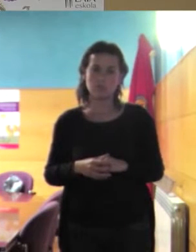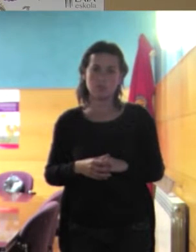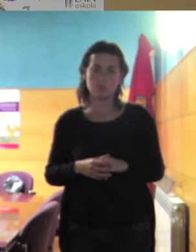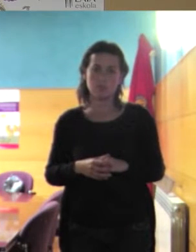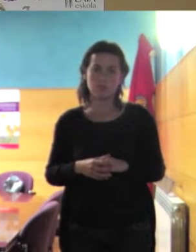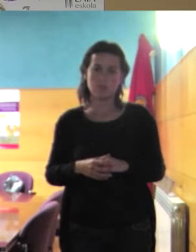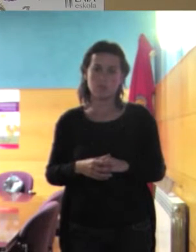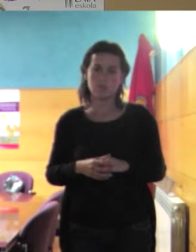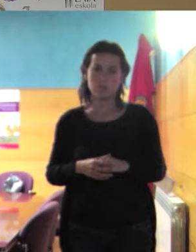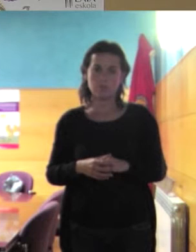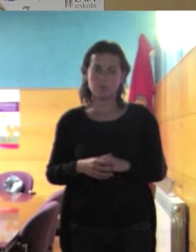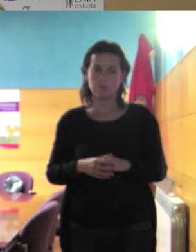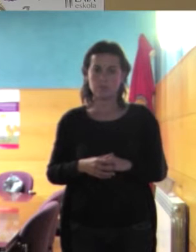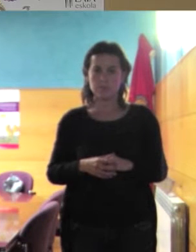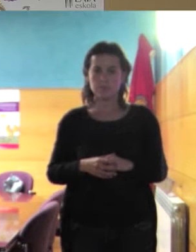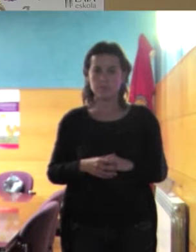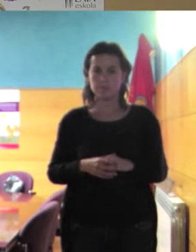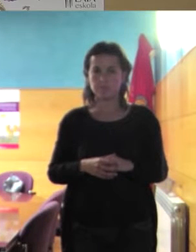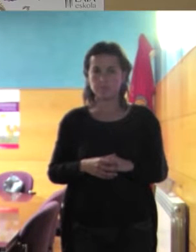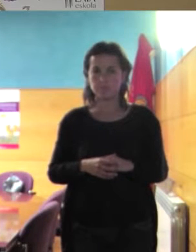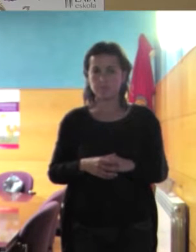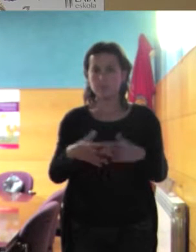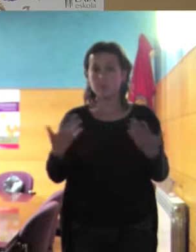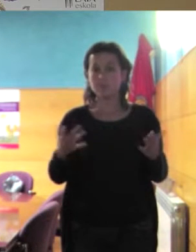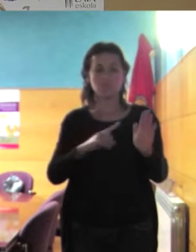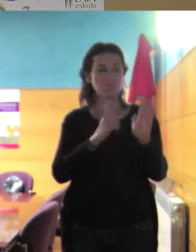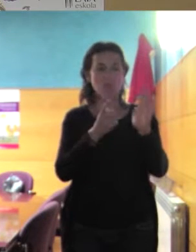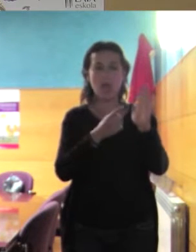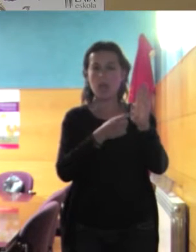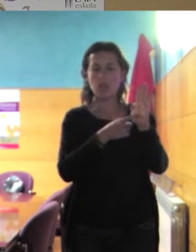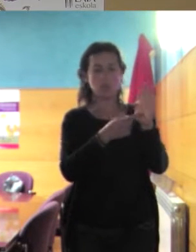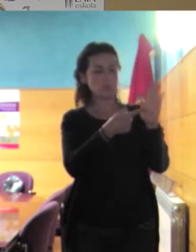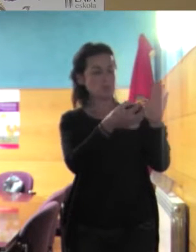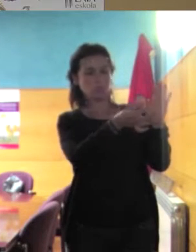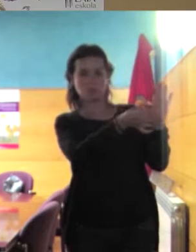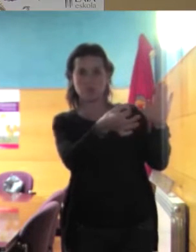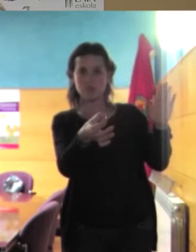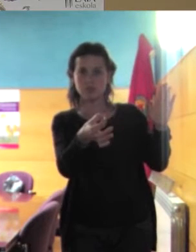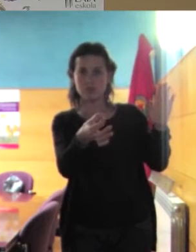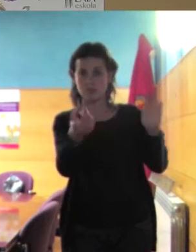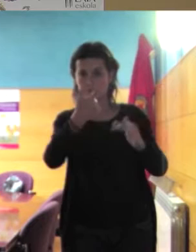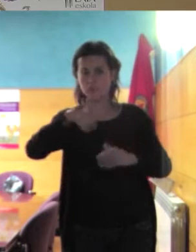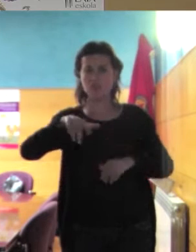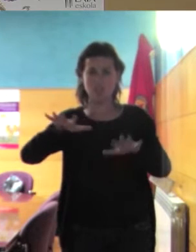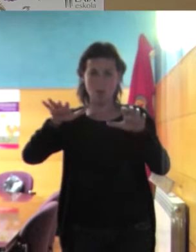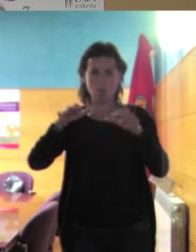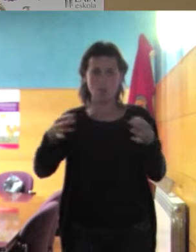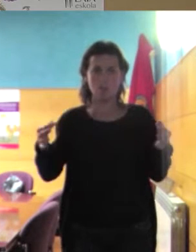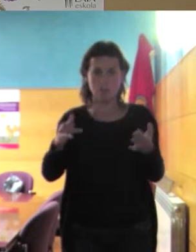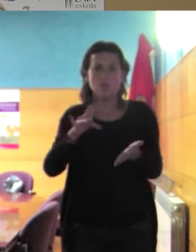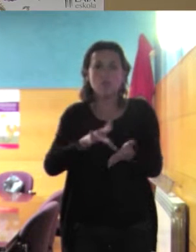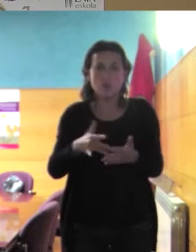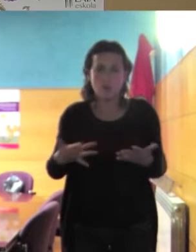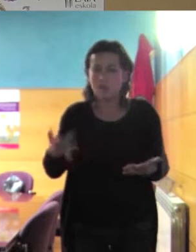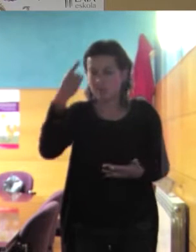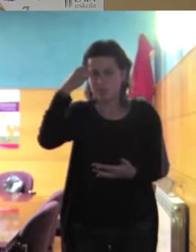hegemónica de manera que la ley puede decir lo que quiera pero nosotras hemos aprendido lo que nos toca de